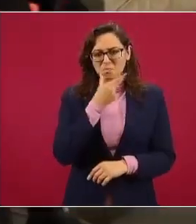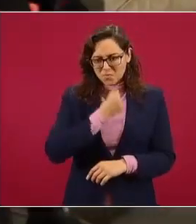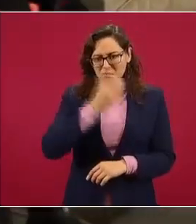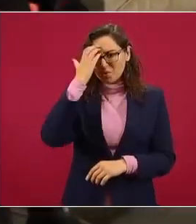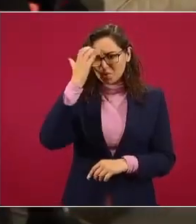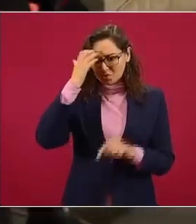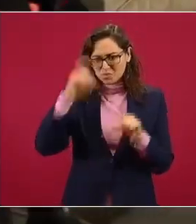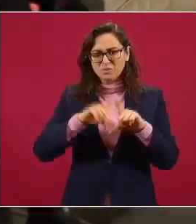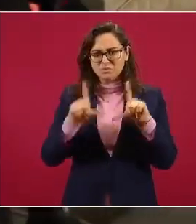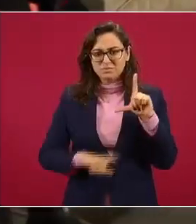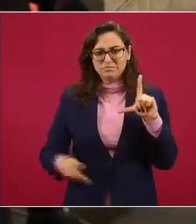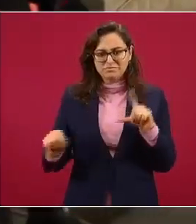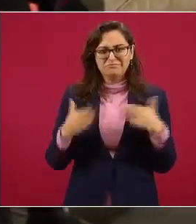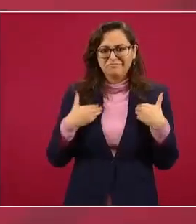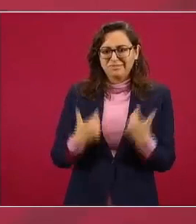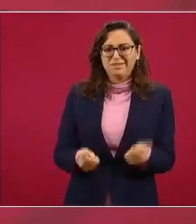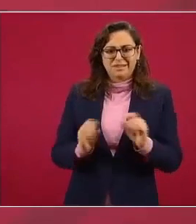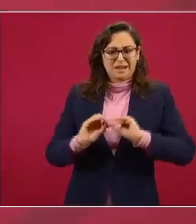pues le quedó muy claro